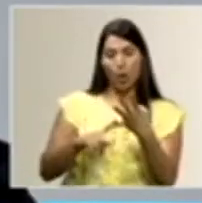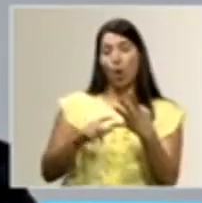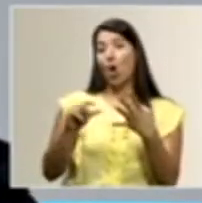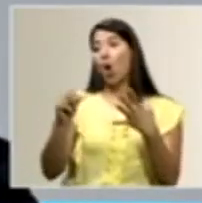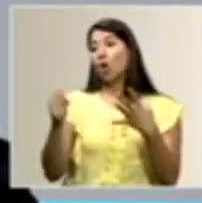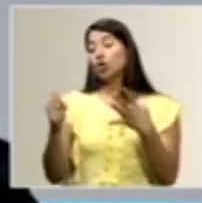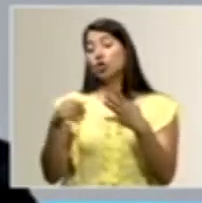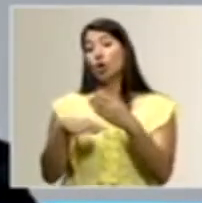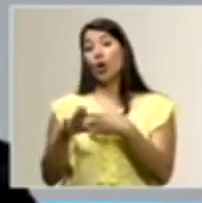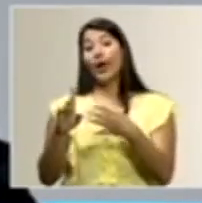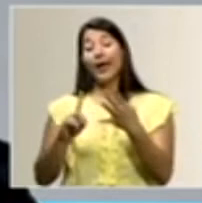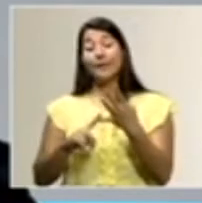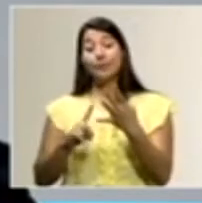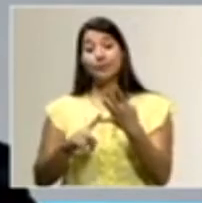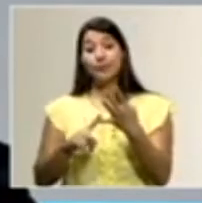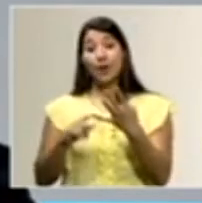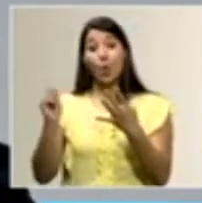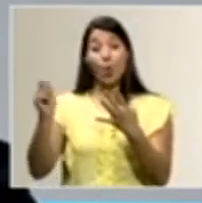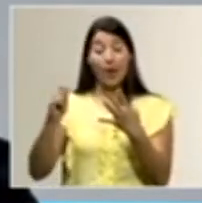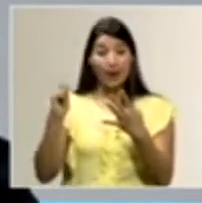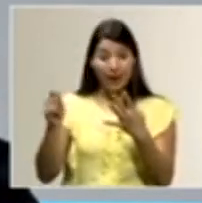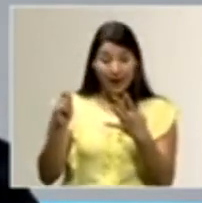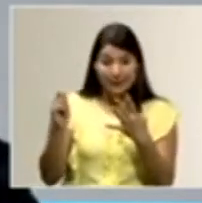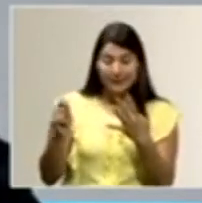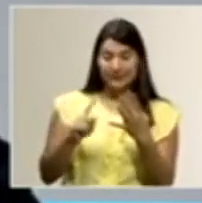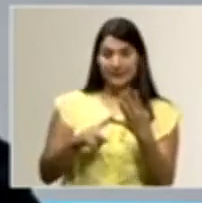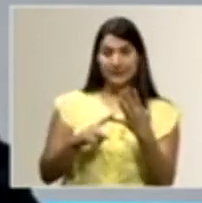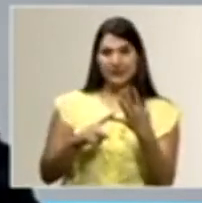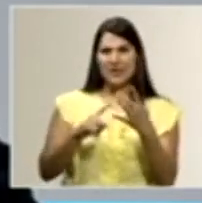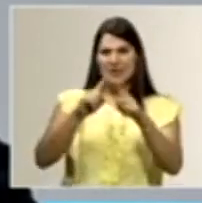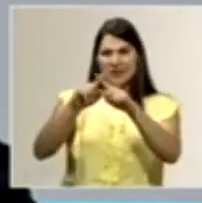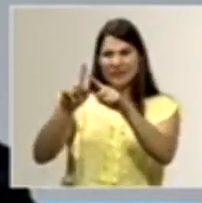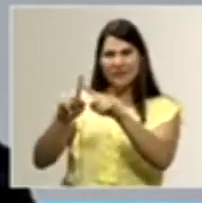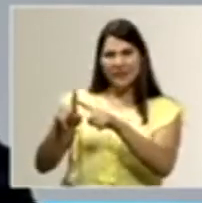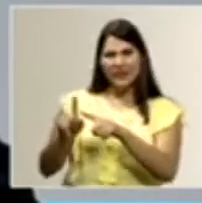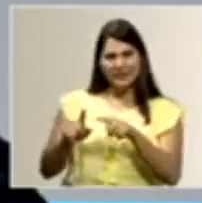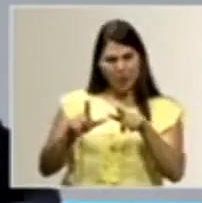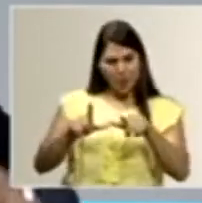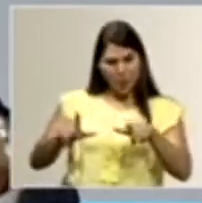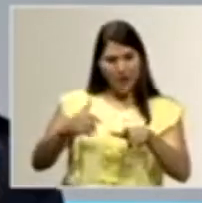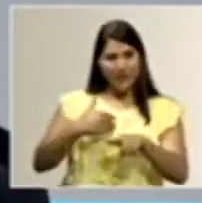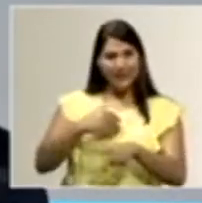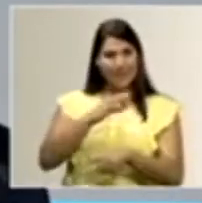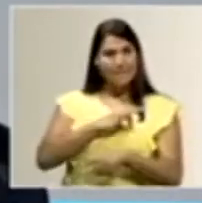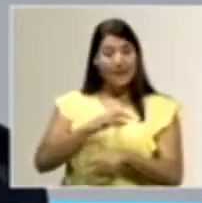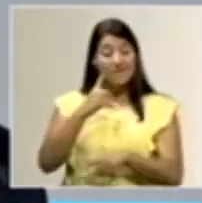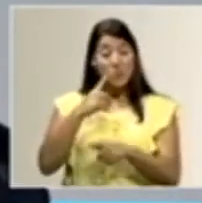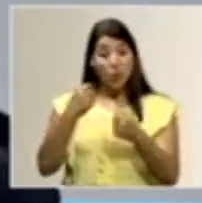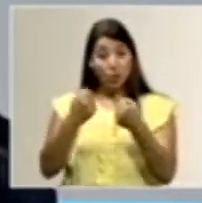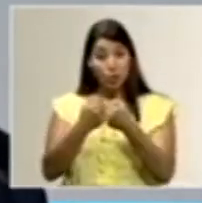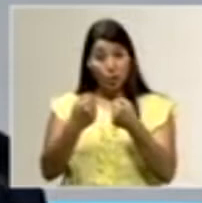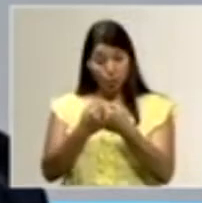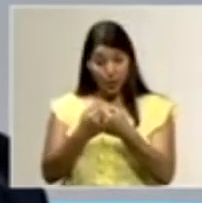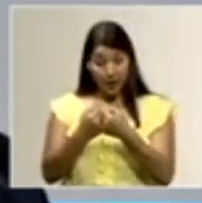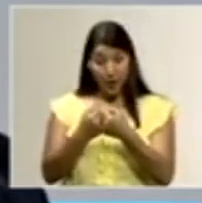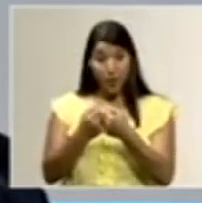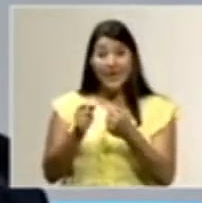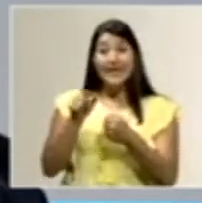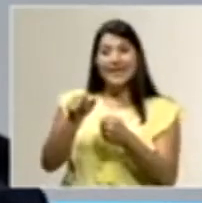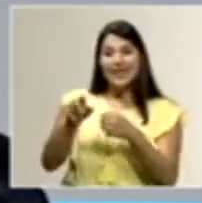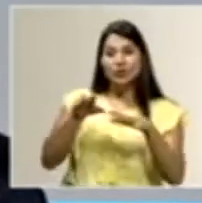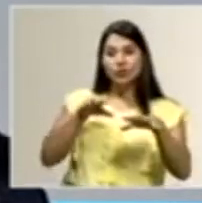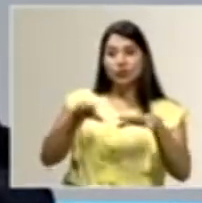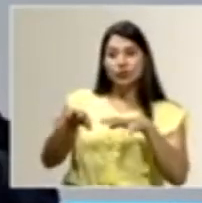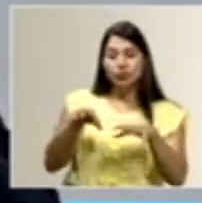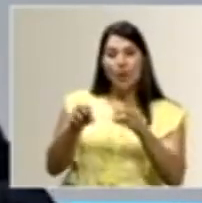el lado de Guanacaste. Y diferentes lugares son beneficiados por torneos que hoy dinamizan también la